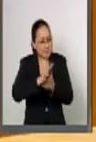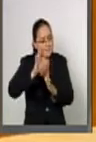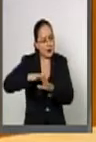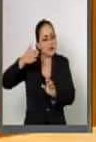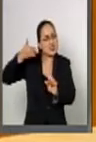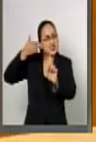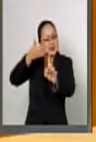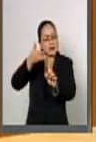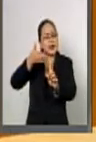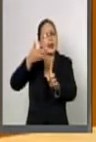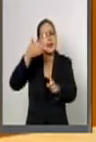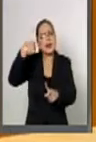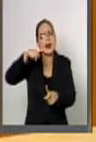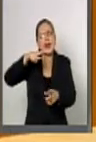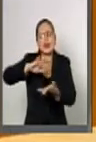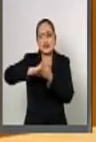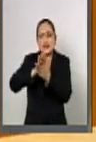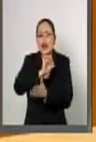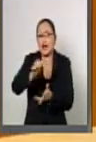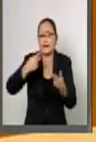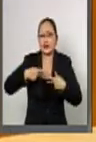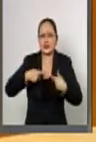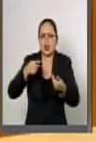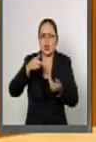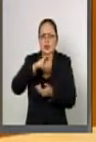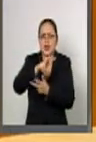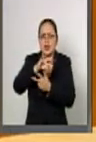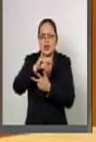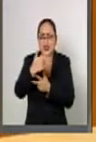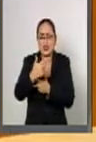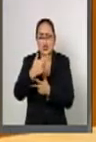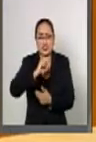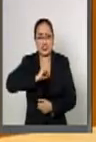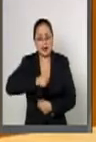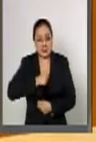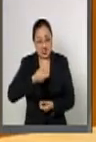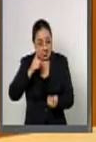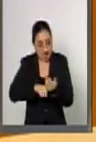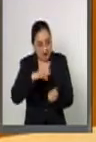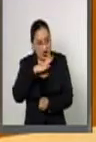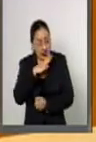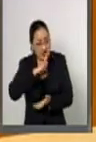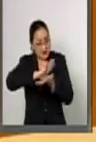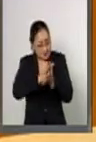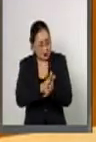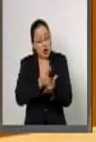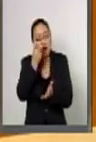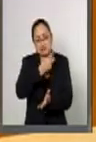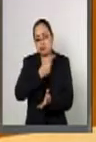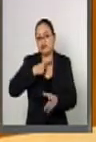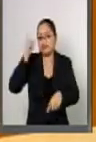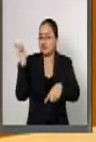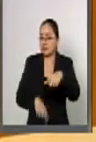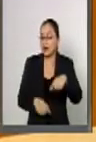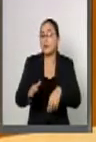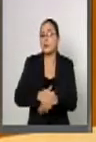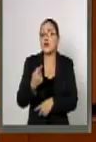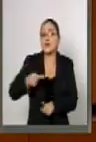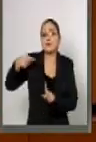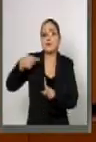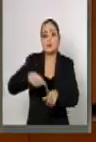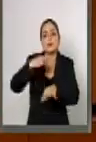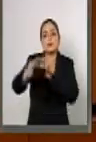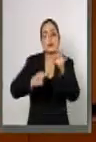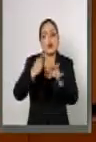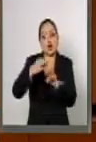particular la discriminación de personas que viven con VIH SIDA con el objeto de garantizarle el pleno